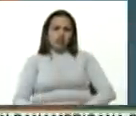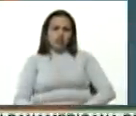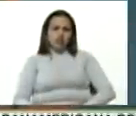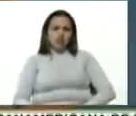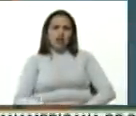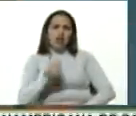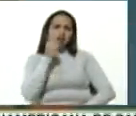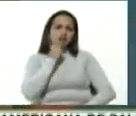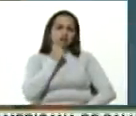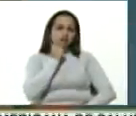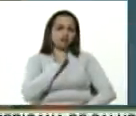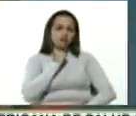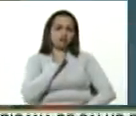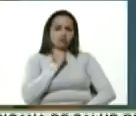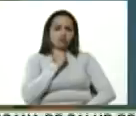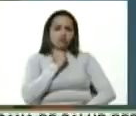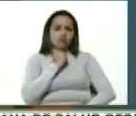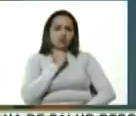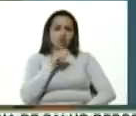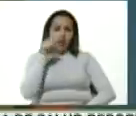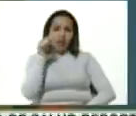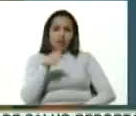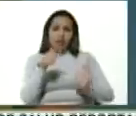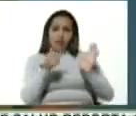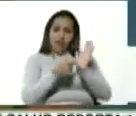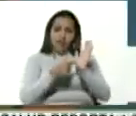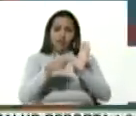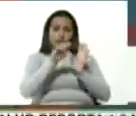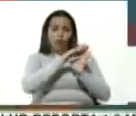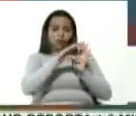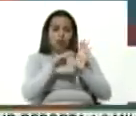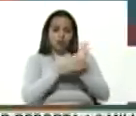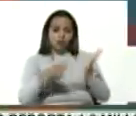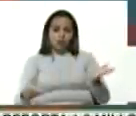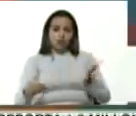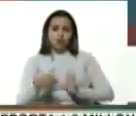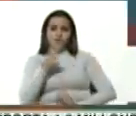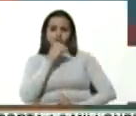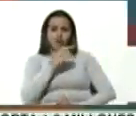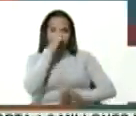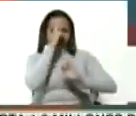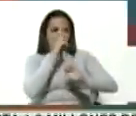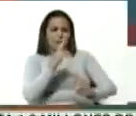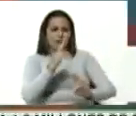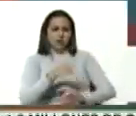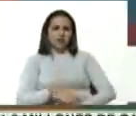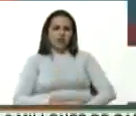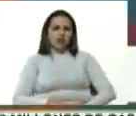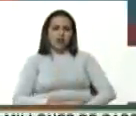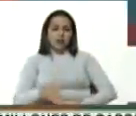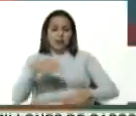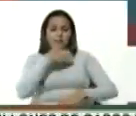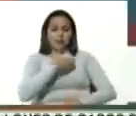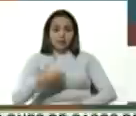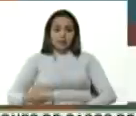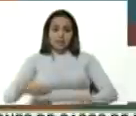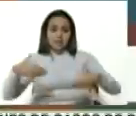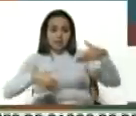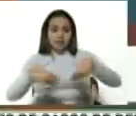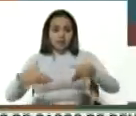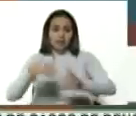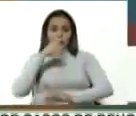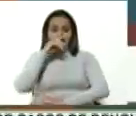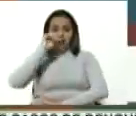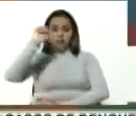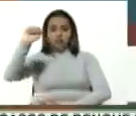la letra de esta constitución completamente, desconociendo al presidente electo, al presidente Nicolás